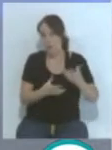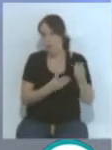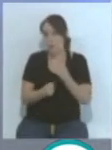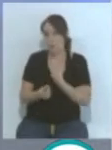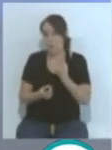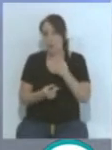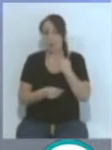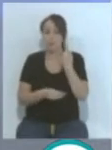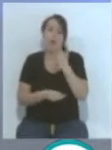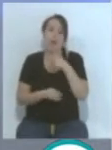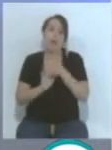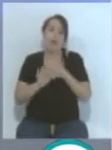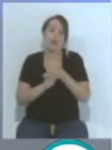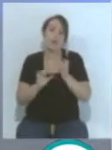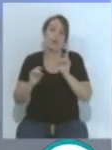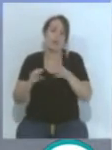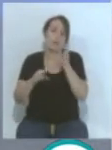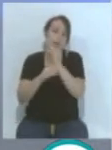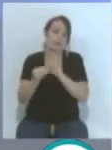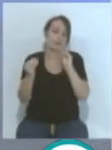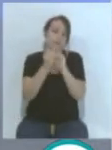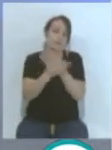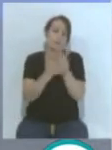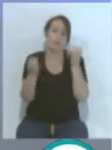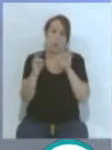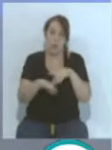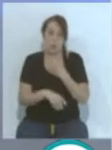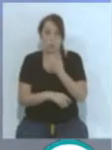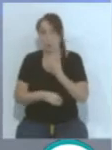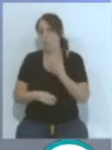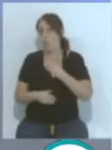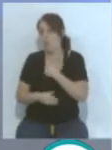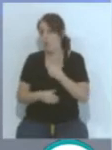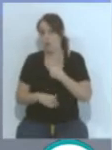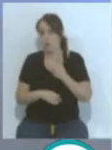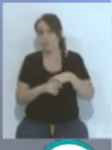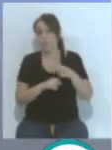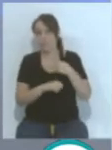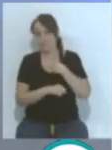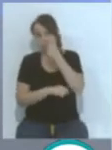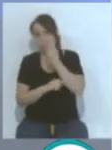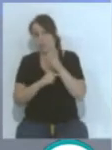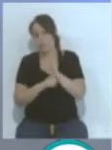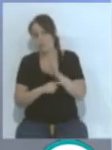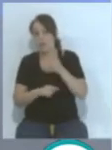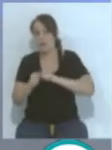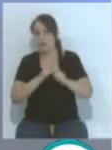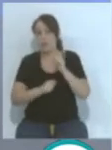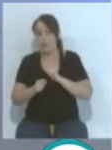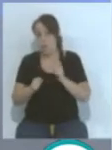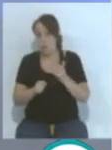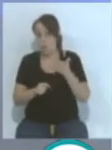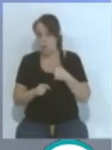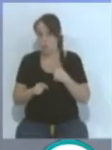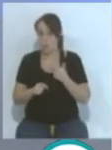pensaran como él. Tú tienes la otra tarea, en este caso la tarea oficial de representar a la Federación de Peñas Cadistas, que ahí